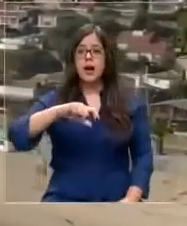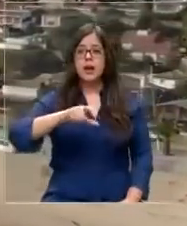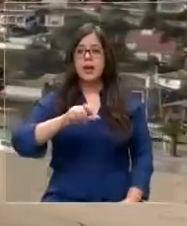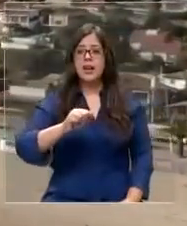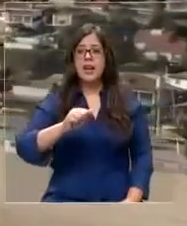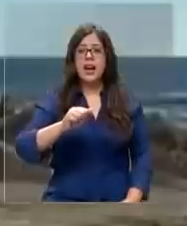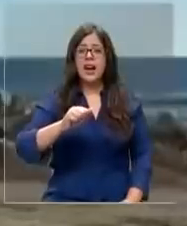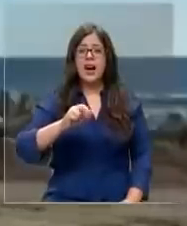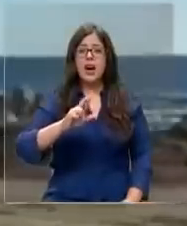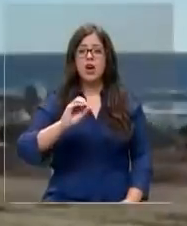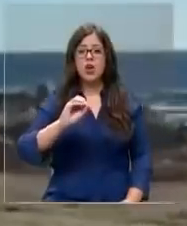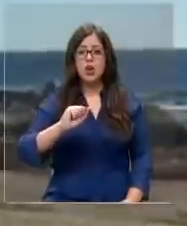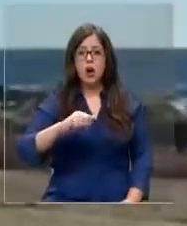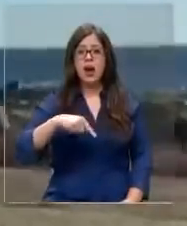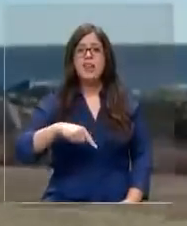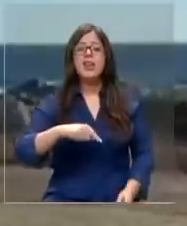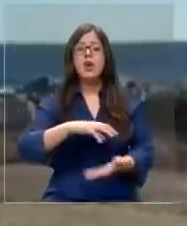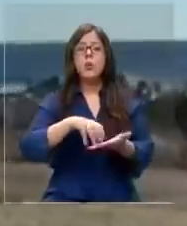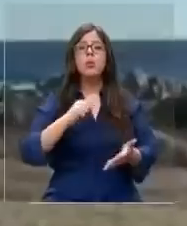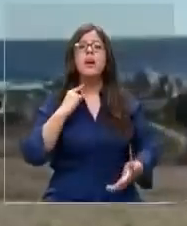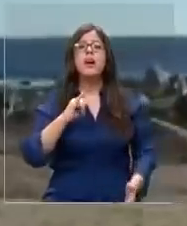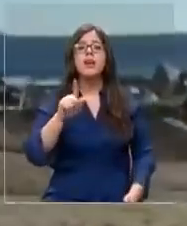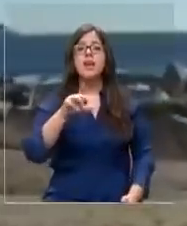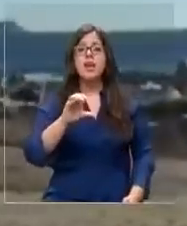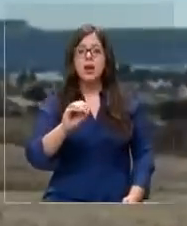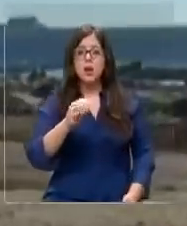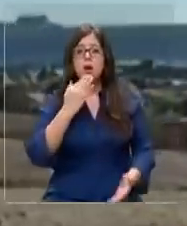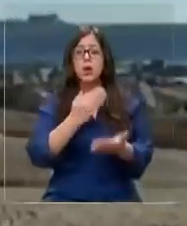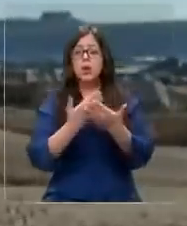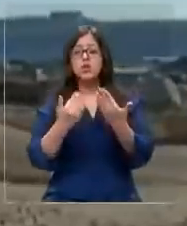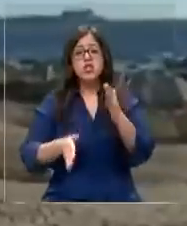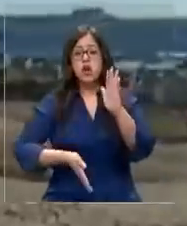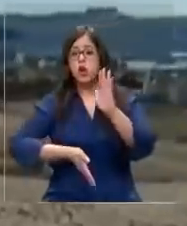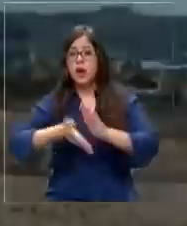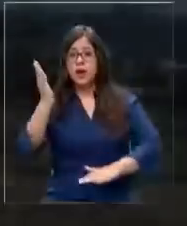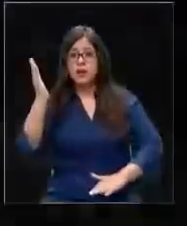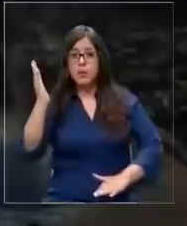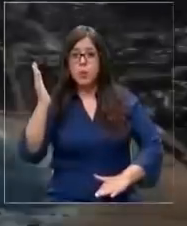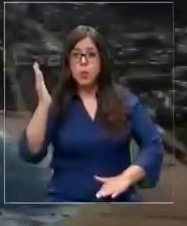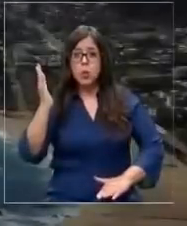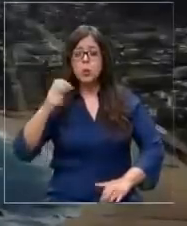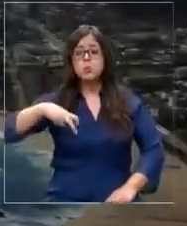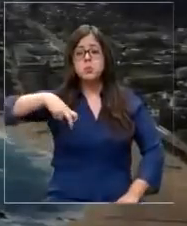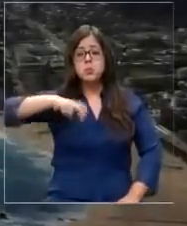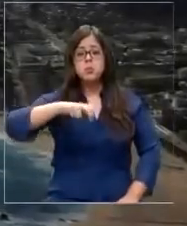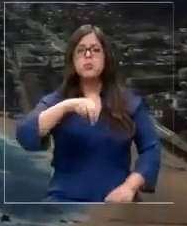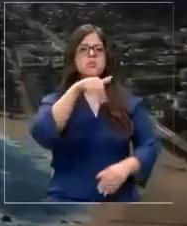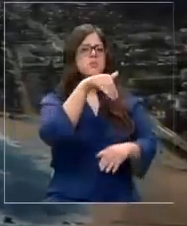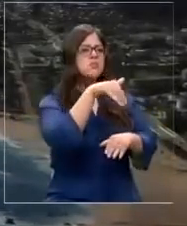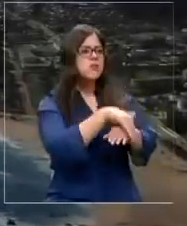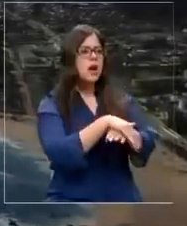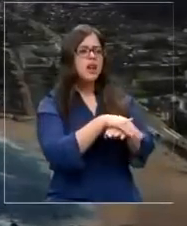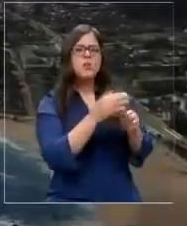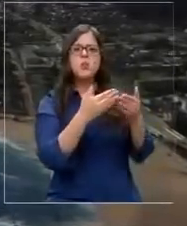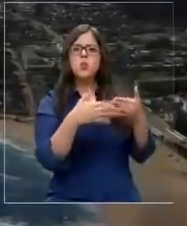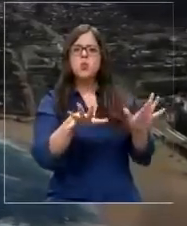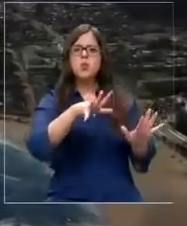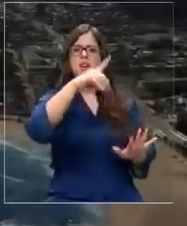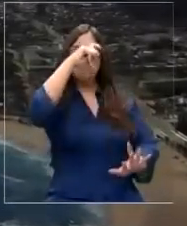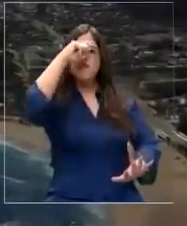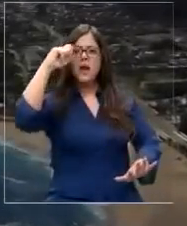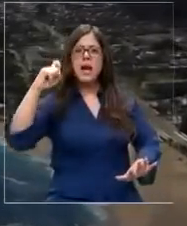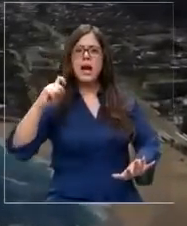Quisco, y cuando nosotros ya nos íbamos a retirar de la playa, íbamos subiendo. Era una tarde como cualquiera de veraneo que